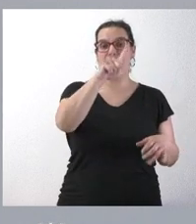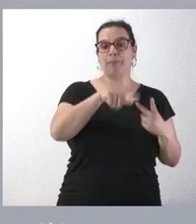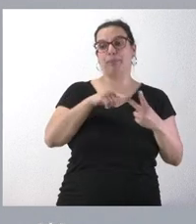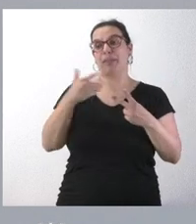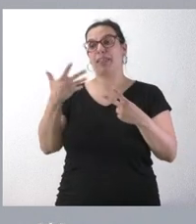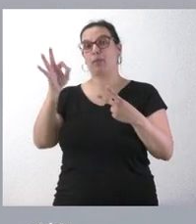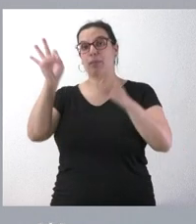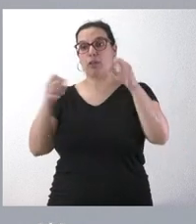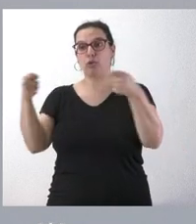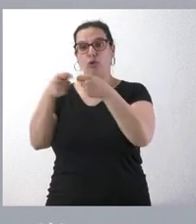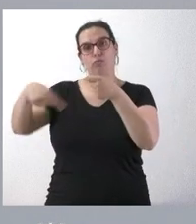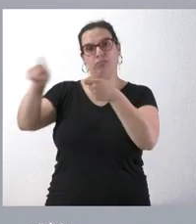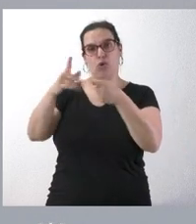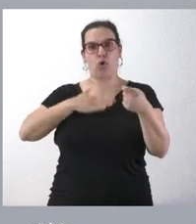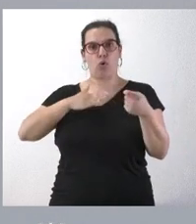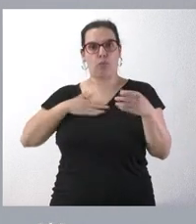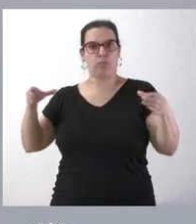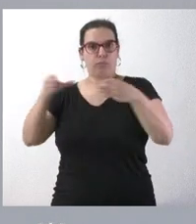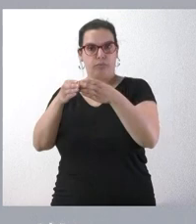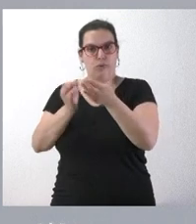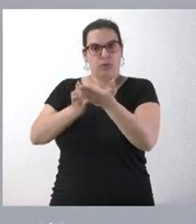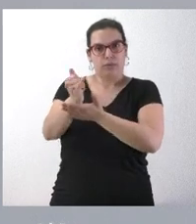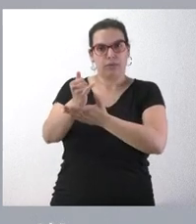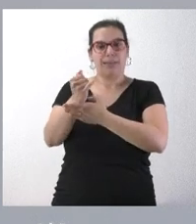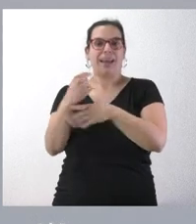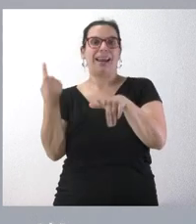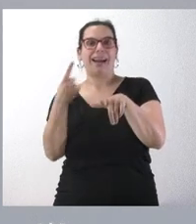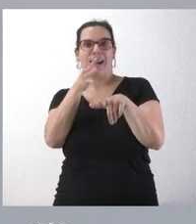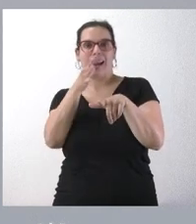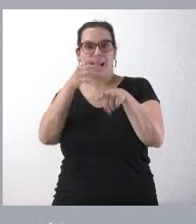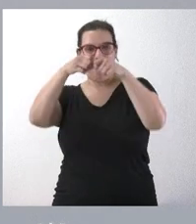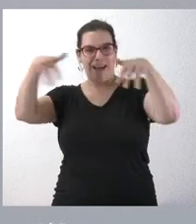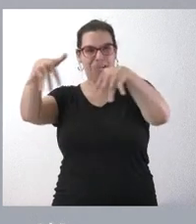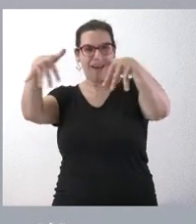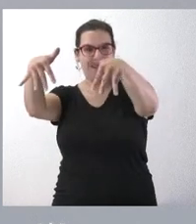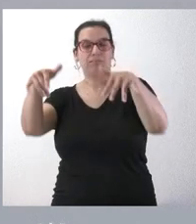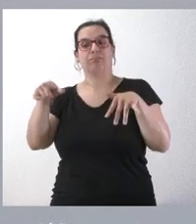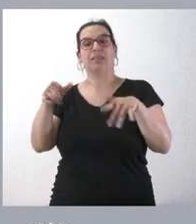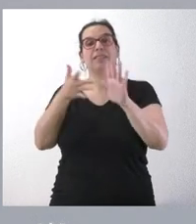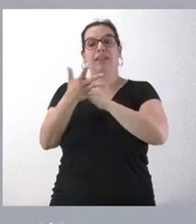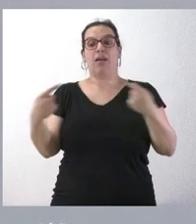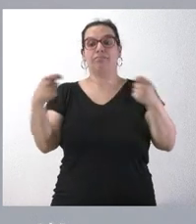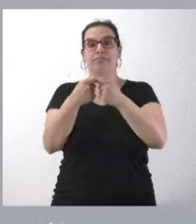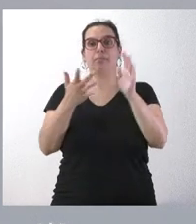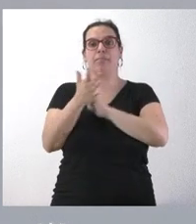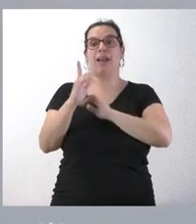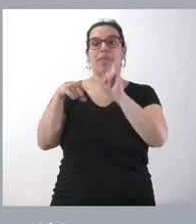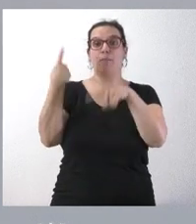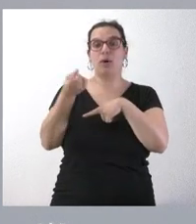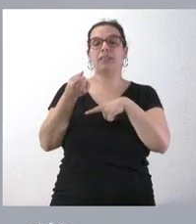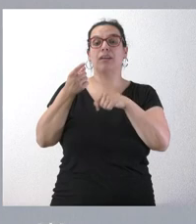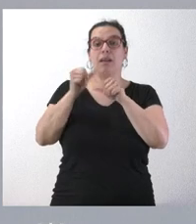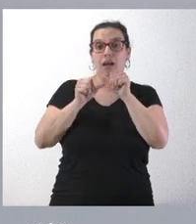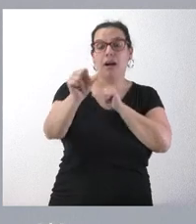restante la comunidad de regantes. Lo que va a permitir lógicamente es abaratar costes, reducir emisiones de